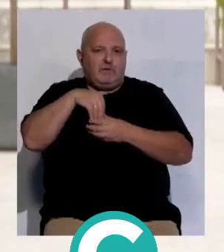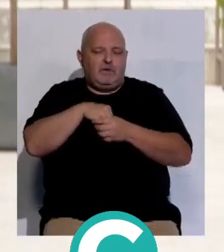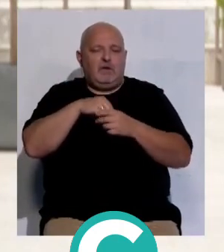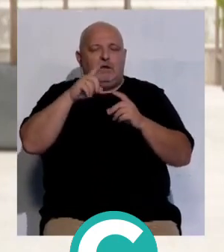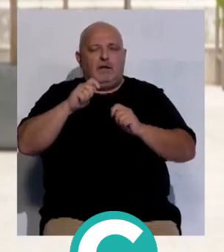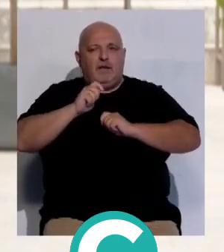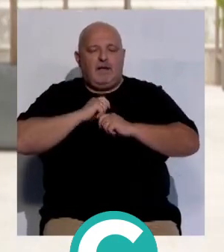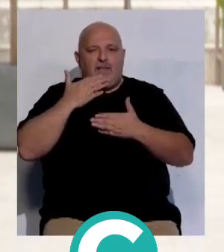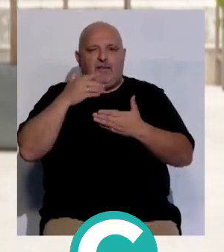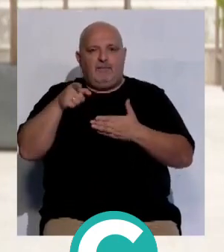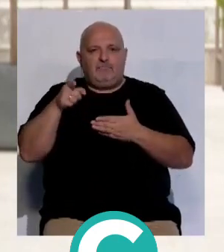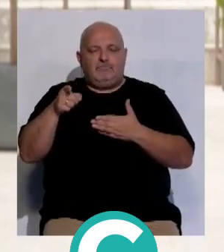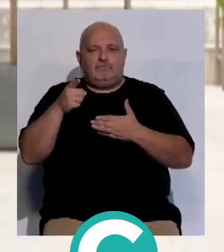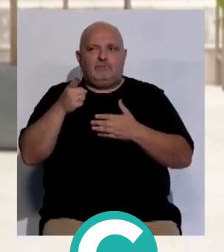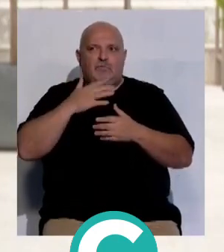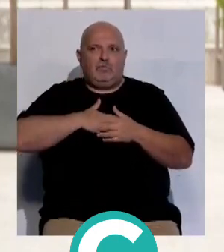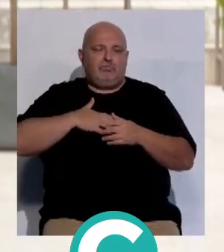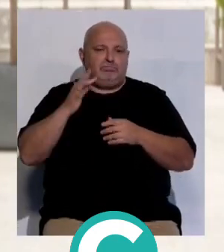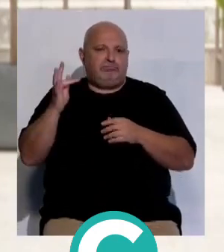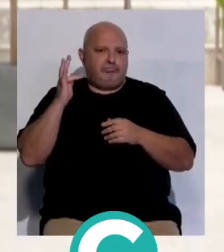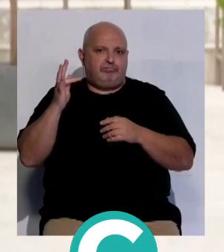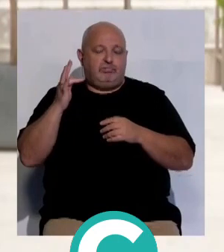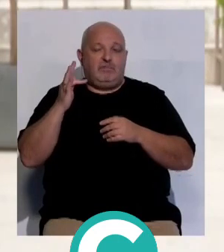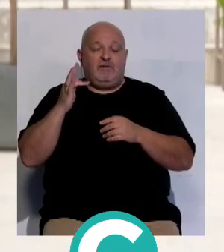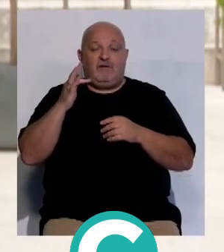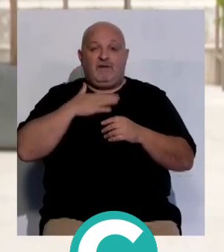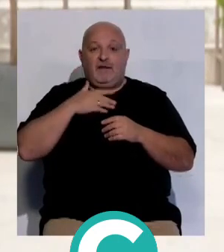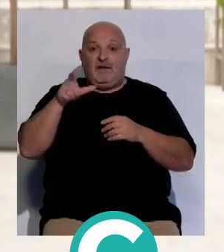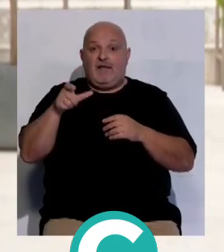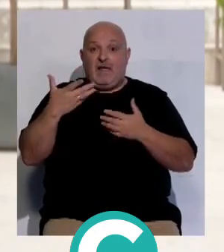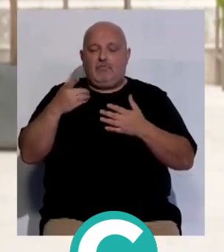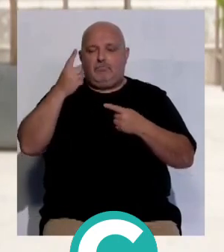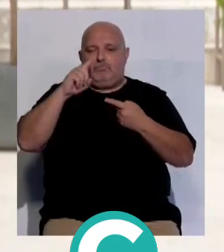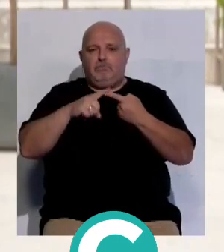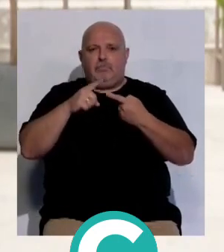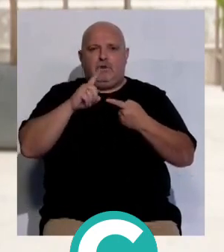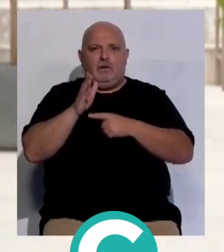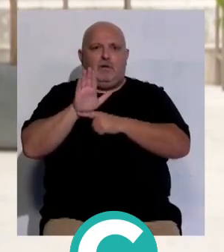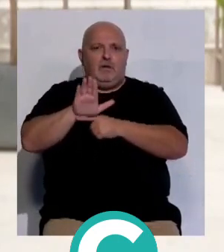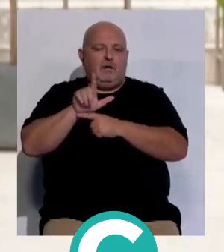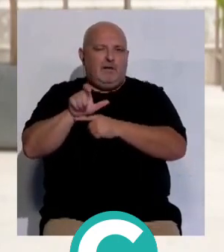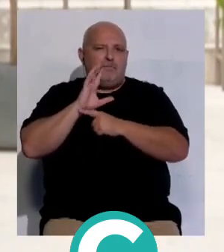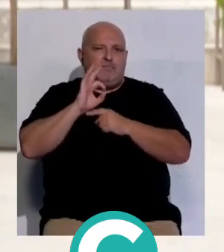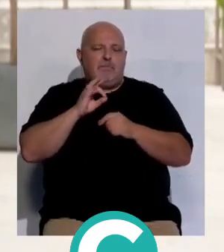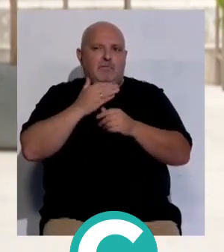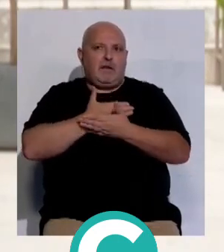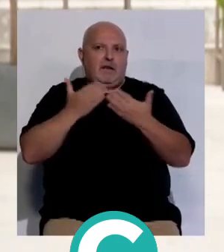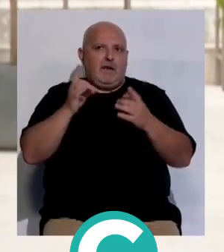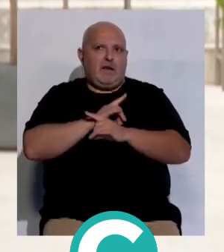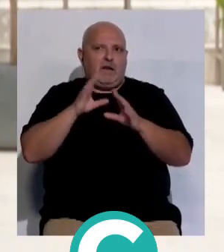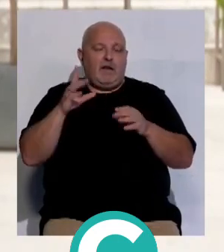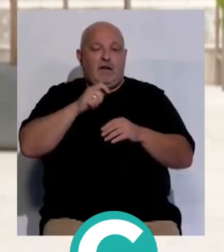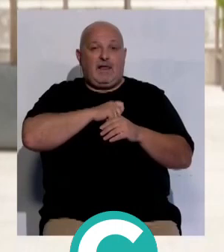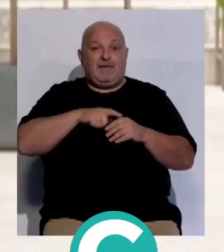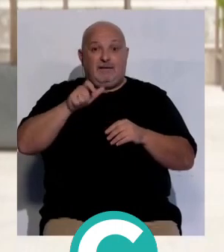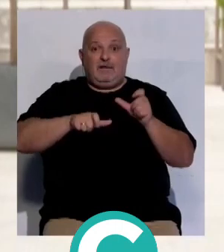hayan salido adelante para nosotros es una satisfacción que Fernando Grande Marlaska encabece esas listas al Congreso y estoy convencido que